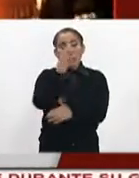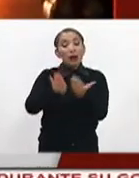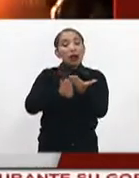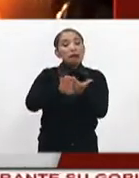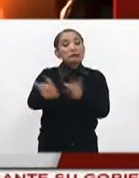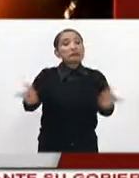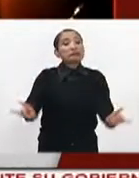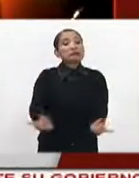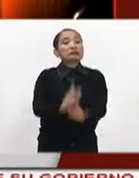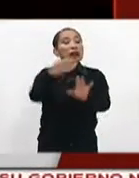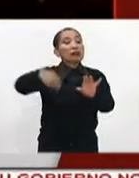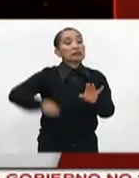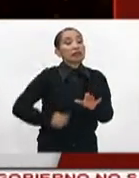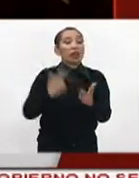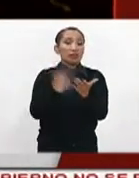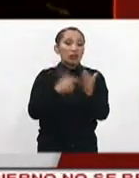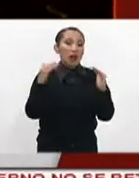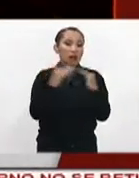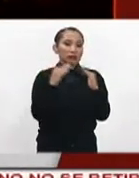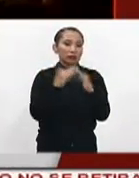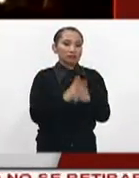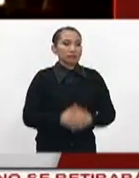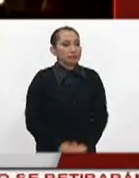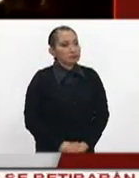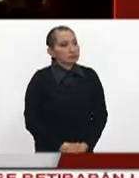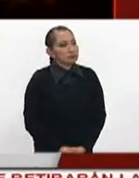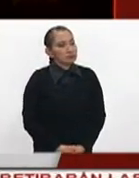de proporciones en el domicilio, en la casa de habitación.